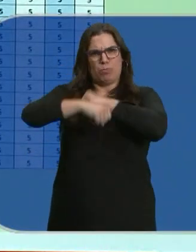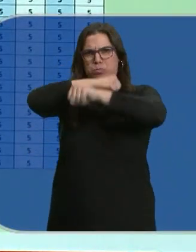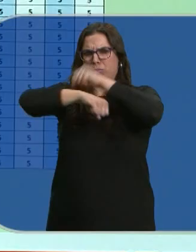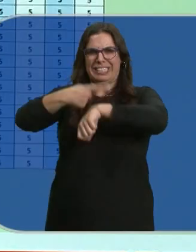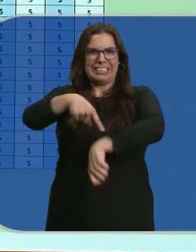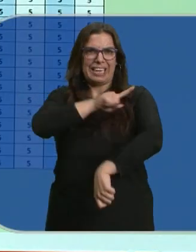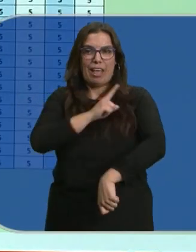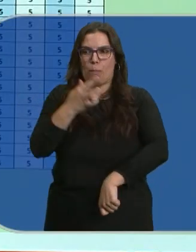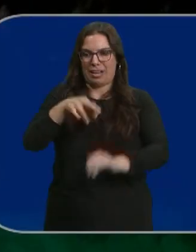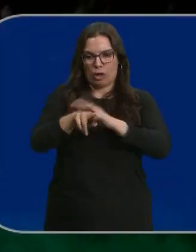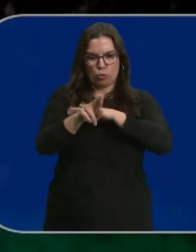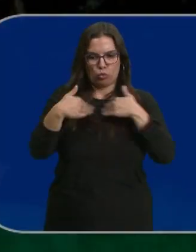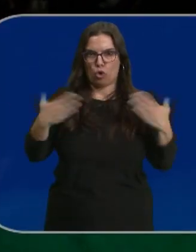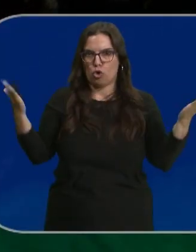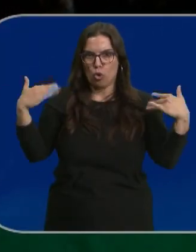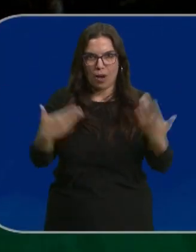de trabajo y de falta de medios.